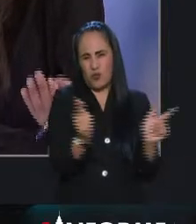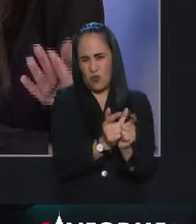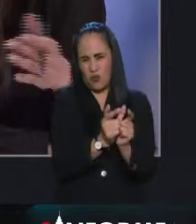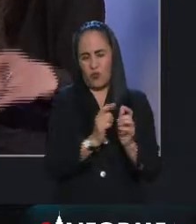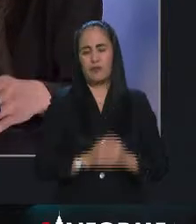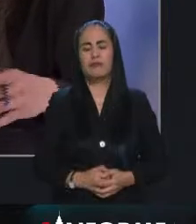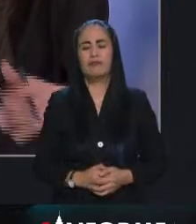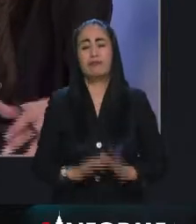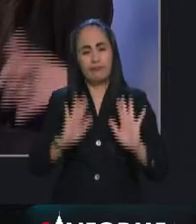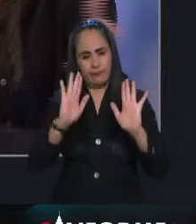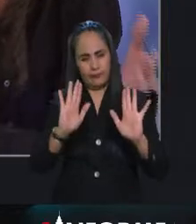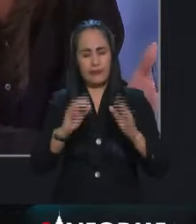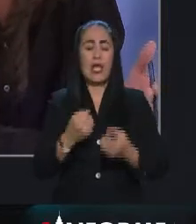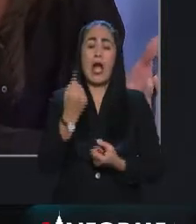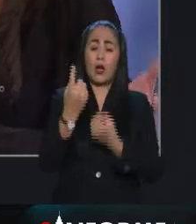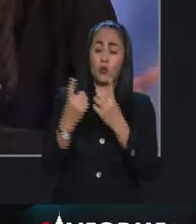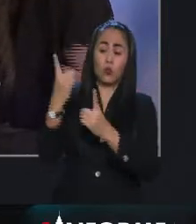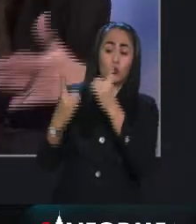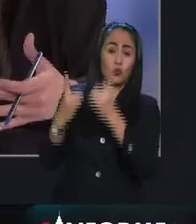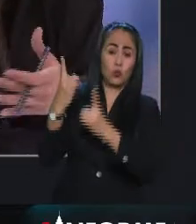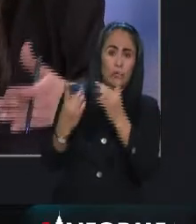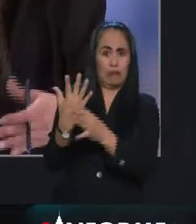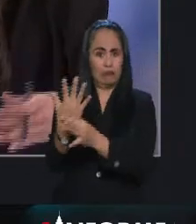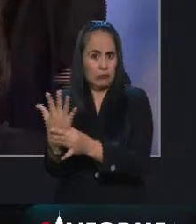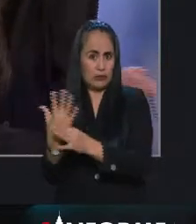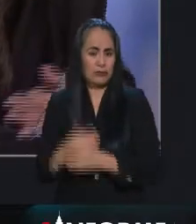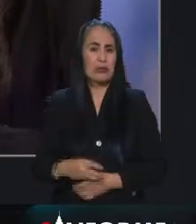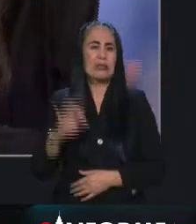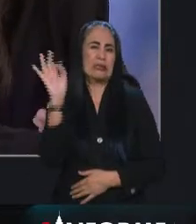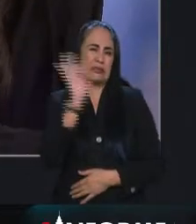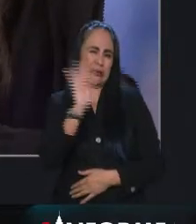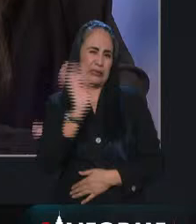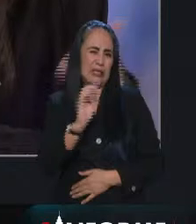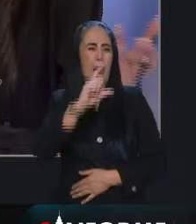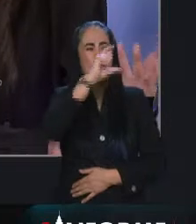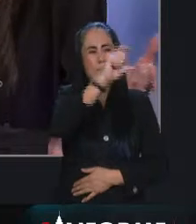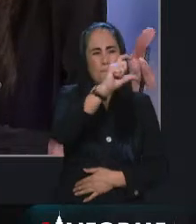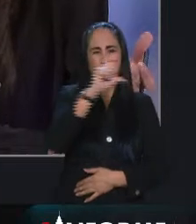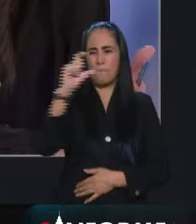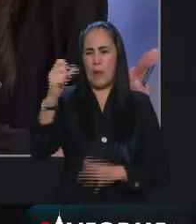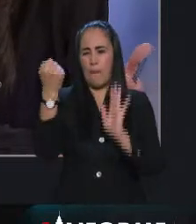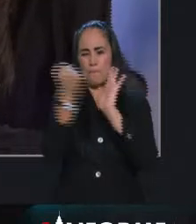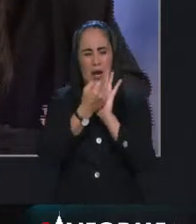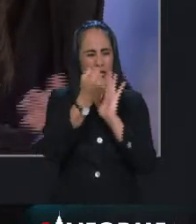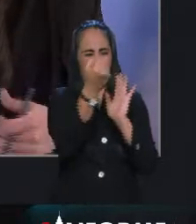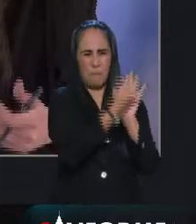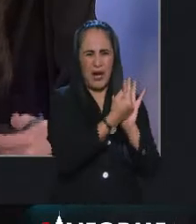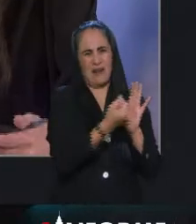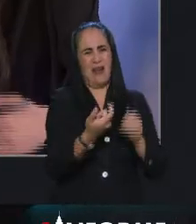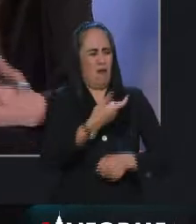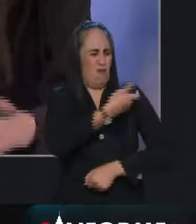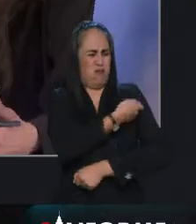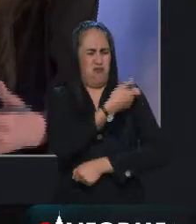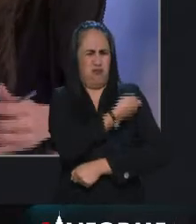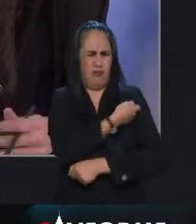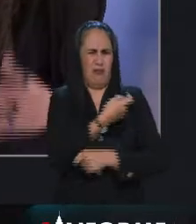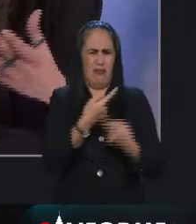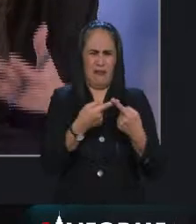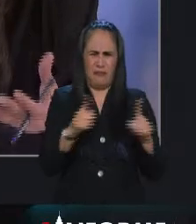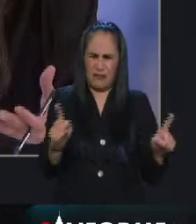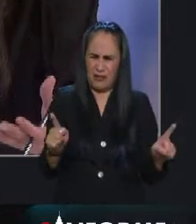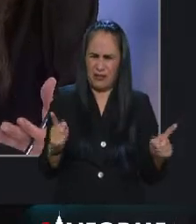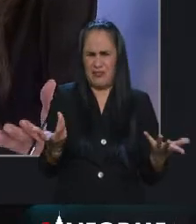inquietud de quienes, hay quienes dicen vacunar con distintas vacunas, qué onda con eso, o es mejor,